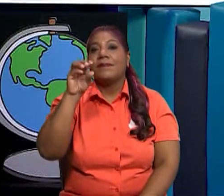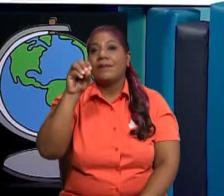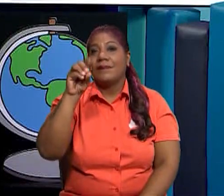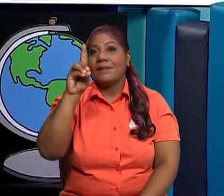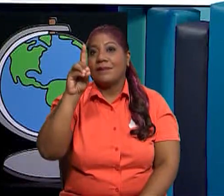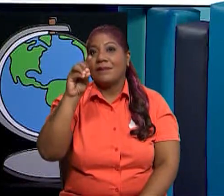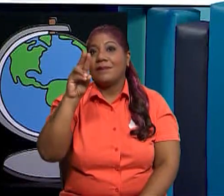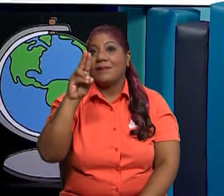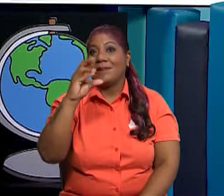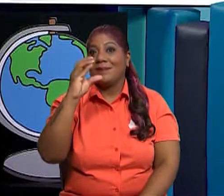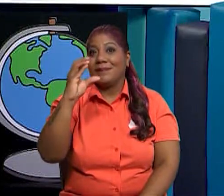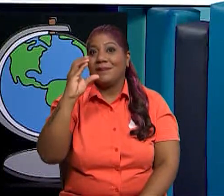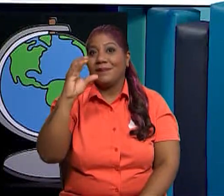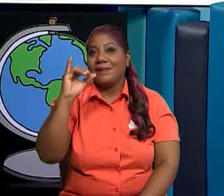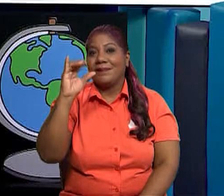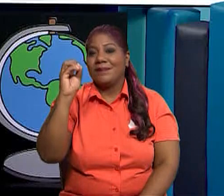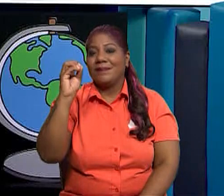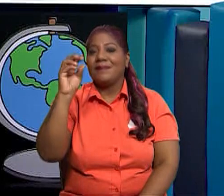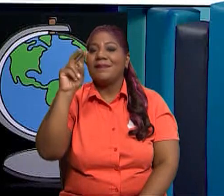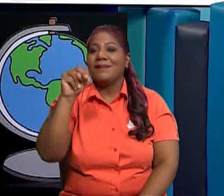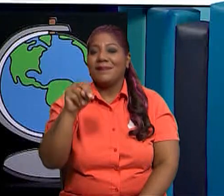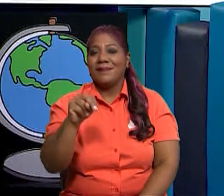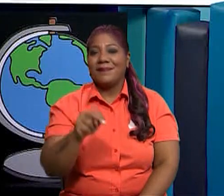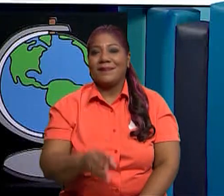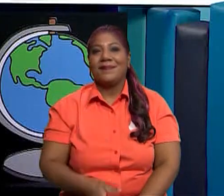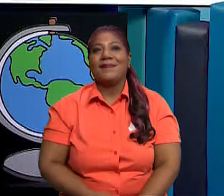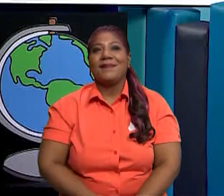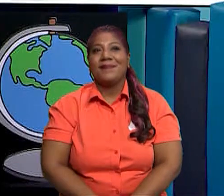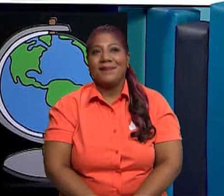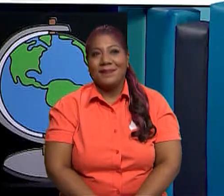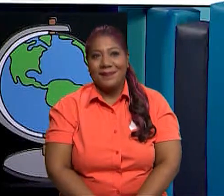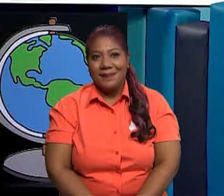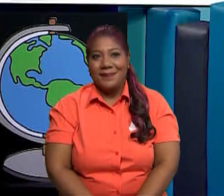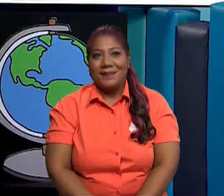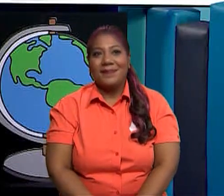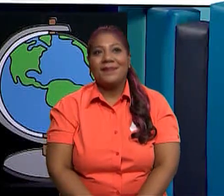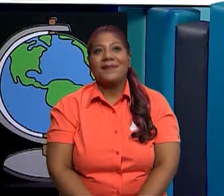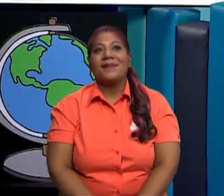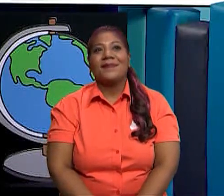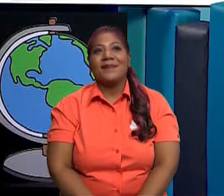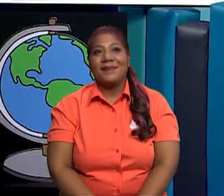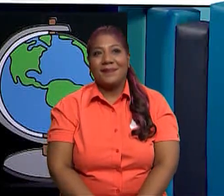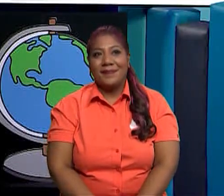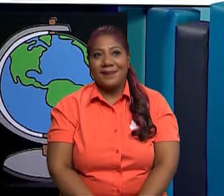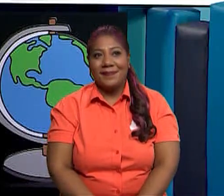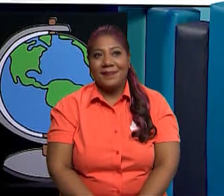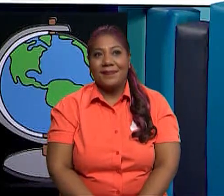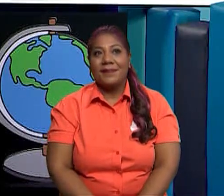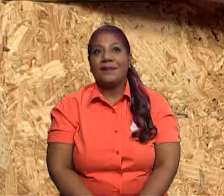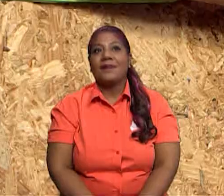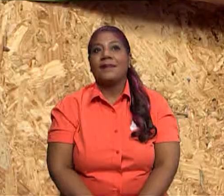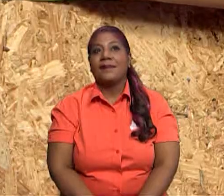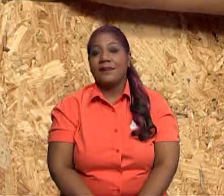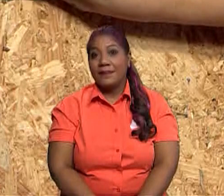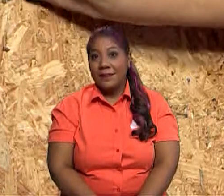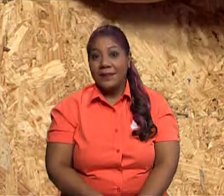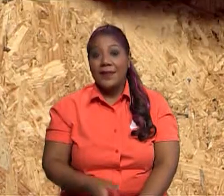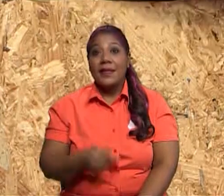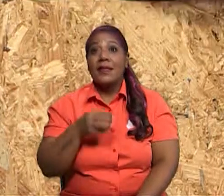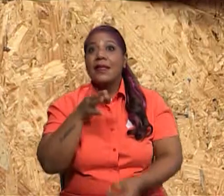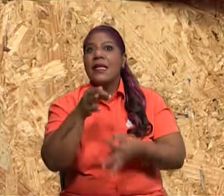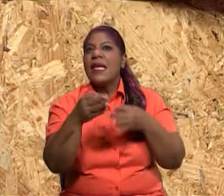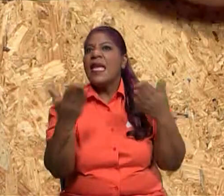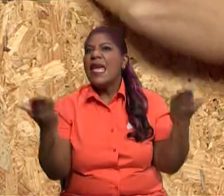Correcto. Muy bien. Lleva la introducción. La introducción es donde define qué es un